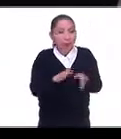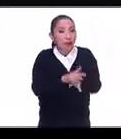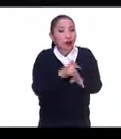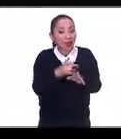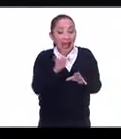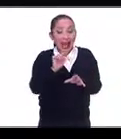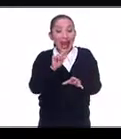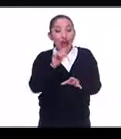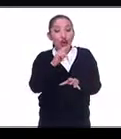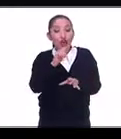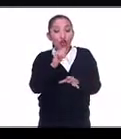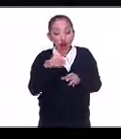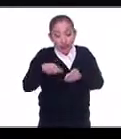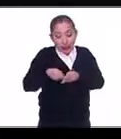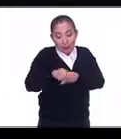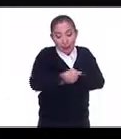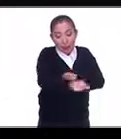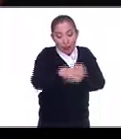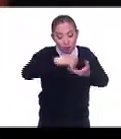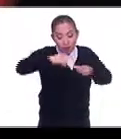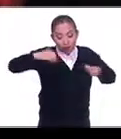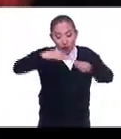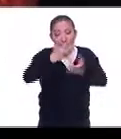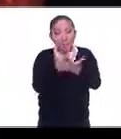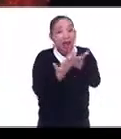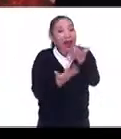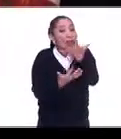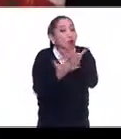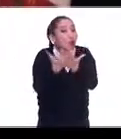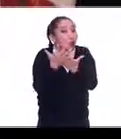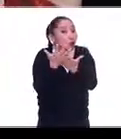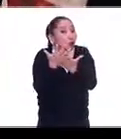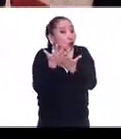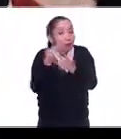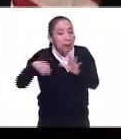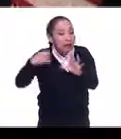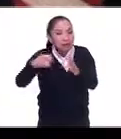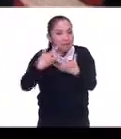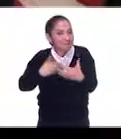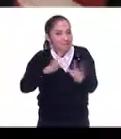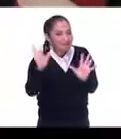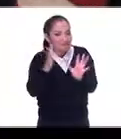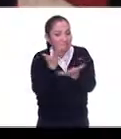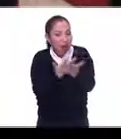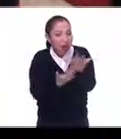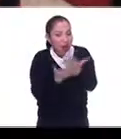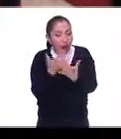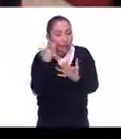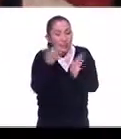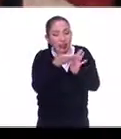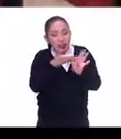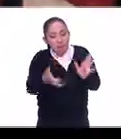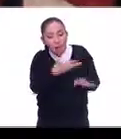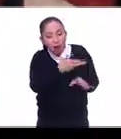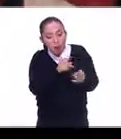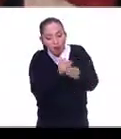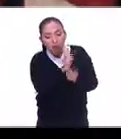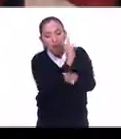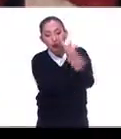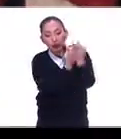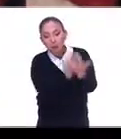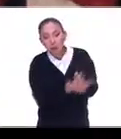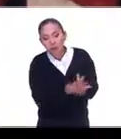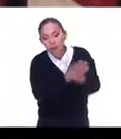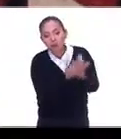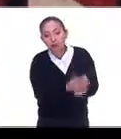ese algodón sembrado e hilado a mano. Entonces, ahí hay un tiempo de cultivo, un proceso de cultivo,